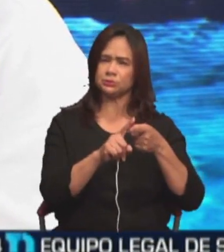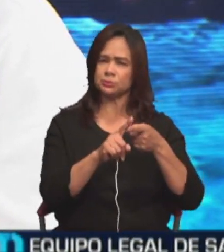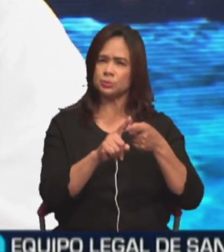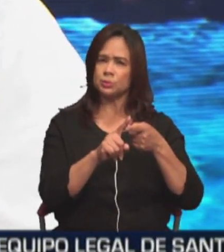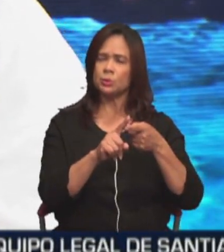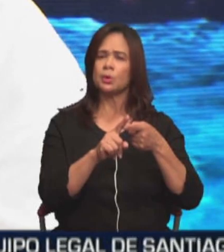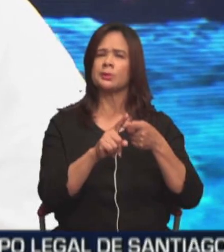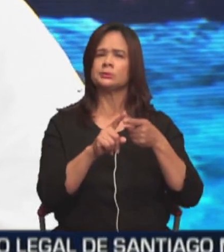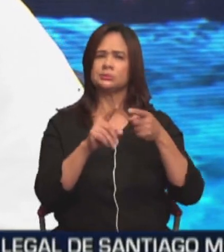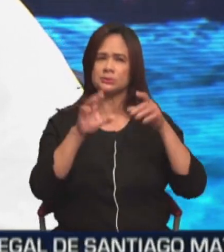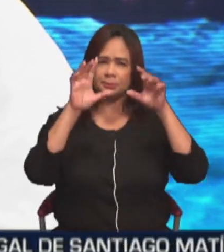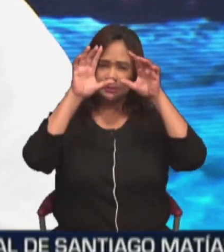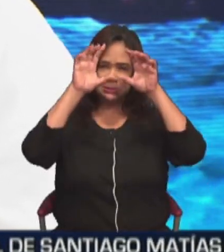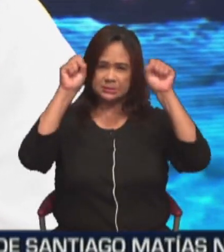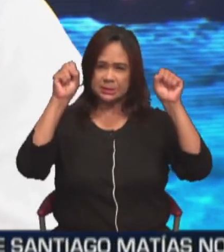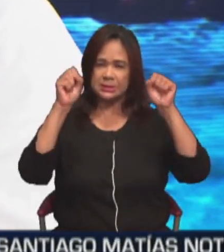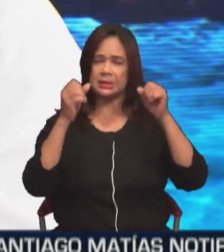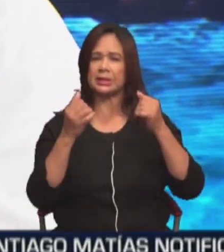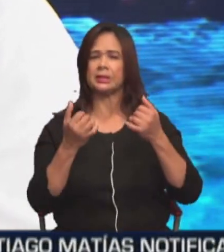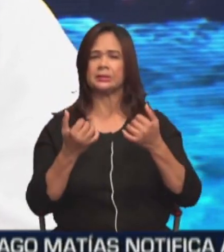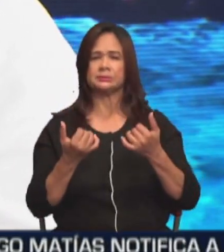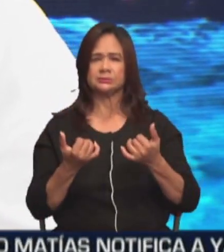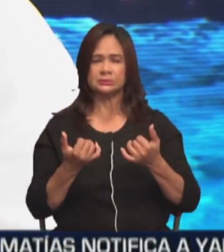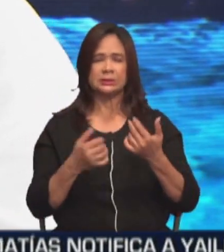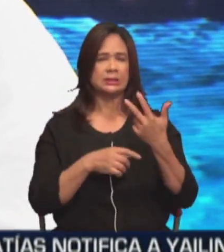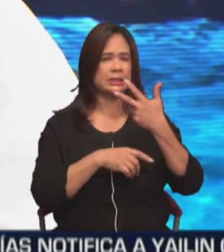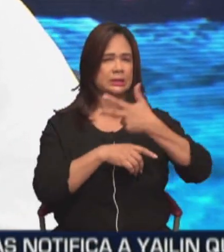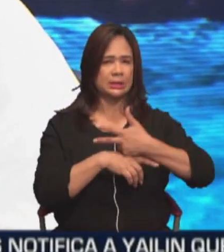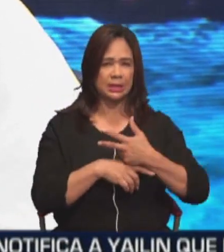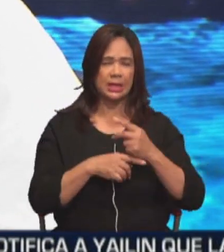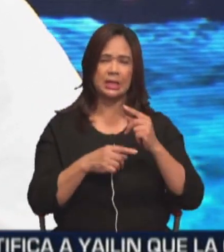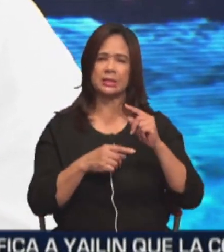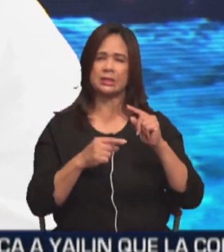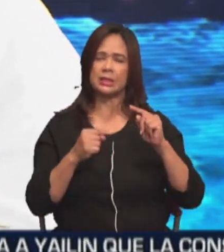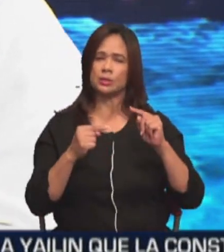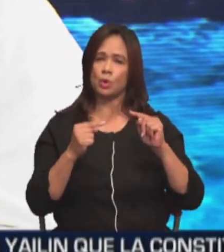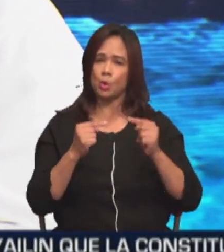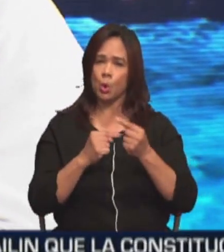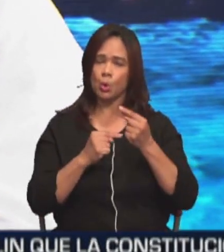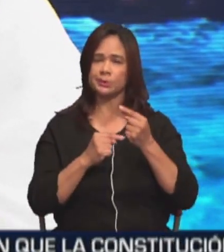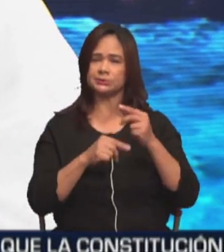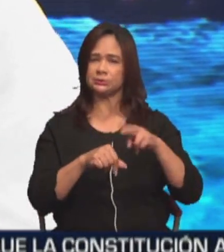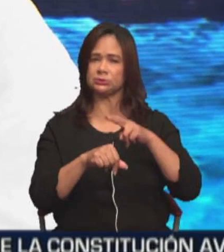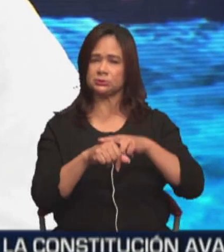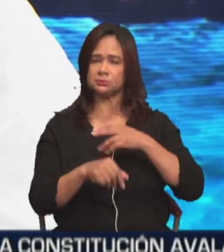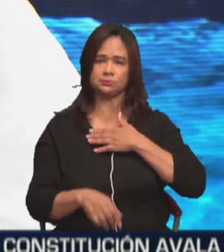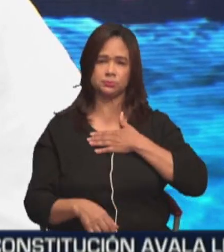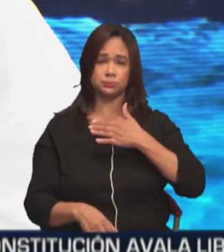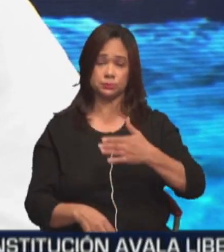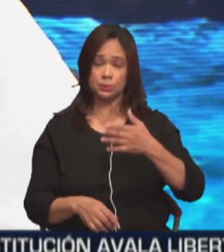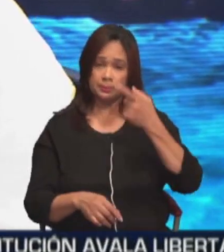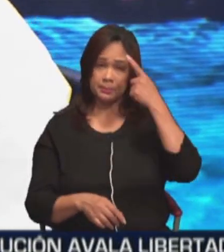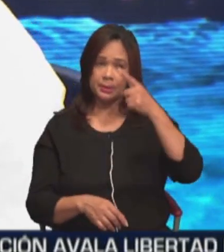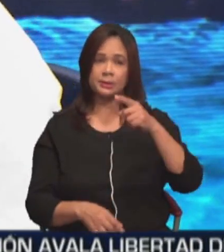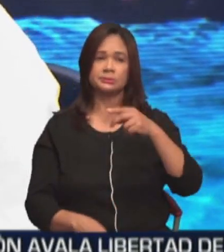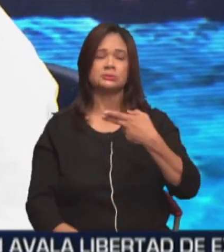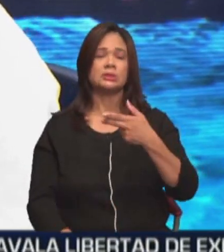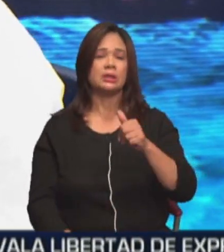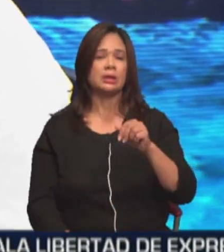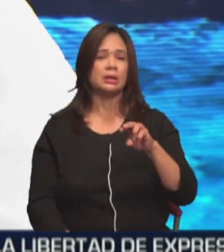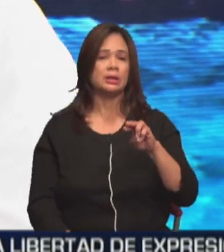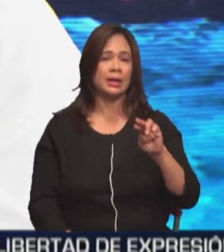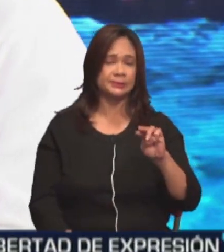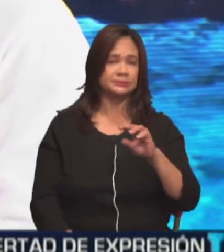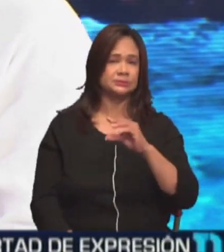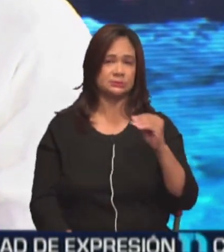de presidencia del gobierno de turno, de tres días de duelo nacional, por su labor y entrega en pro del país. Hans se lo ganó.